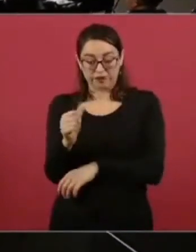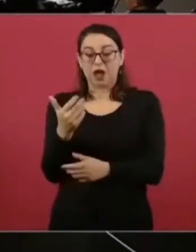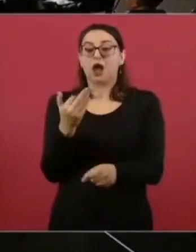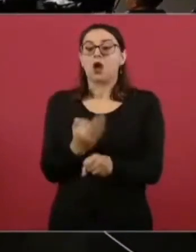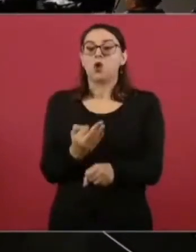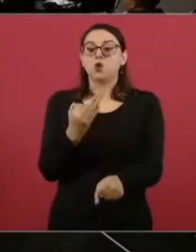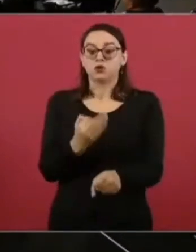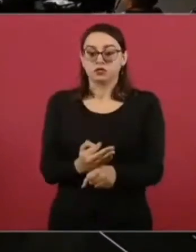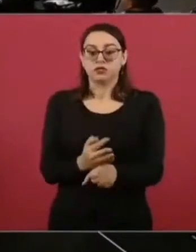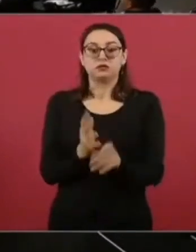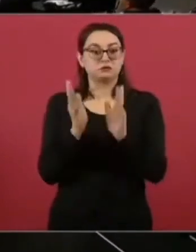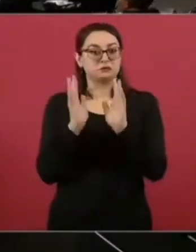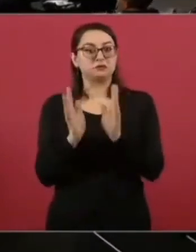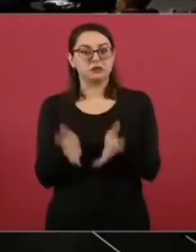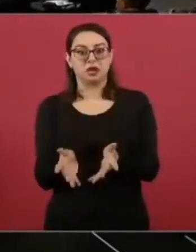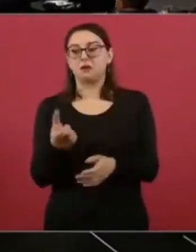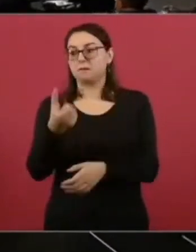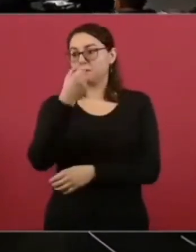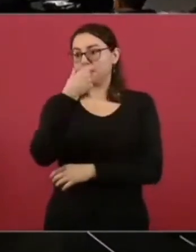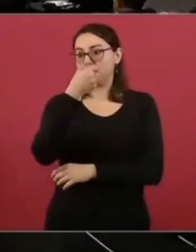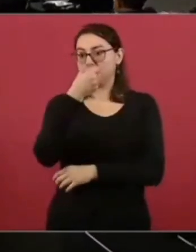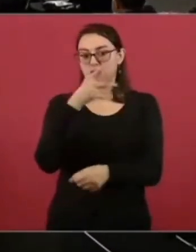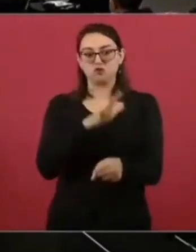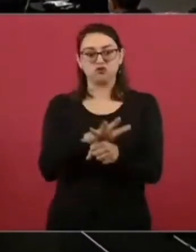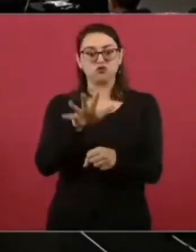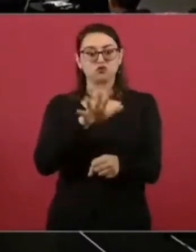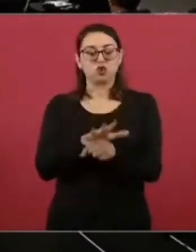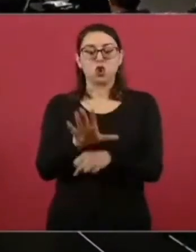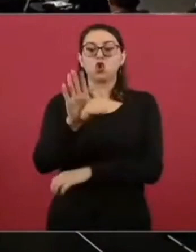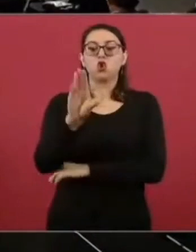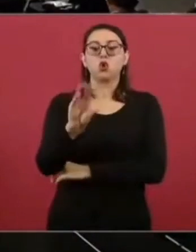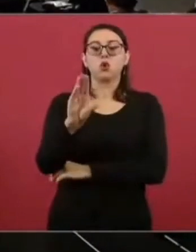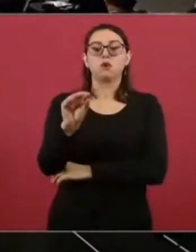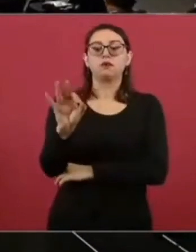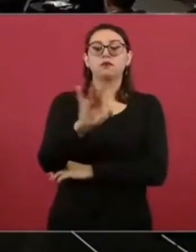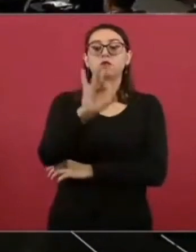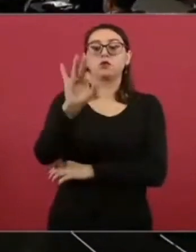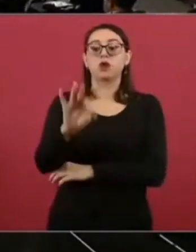90%, ya hay